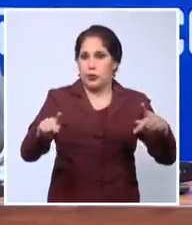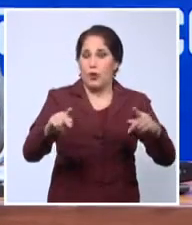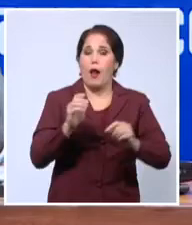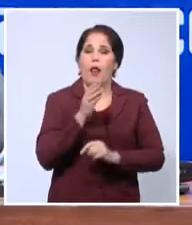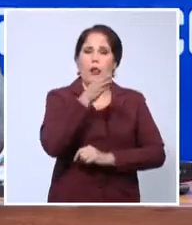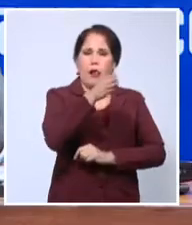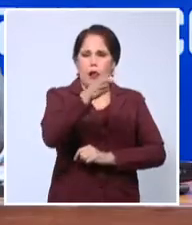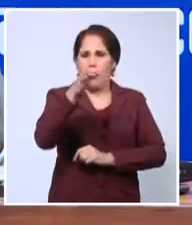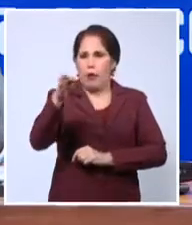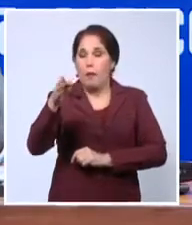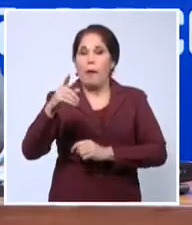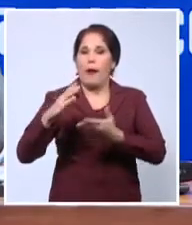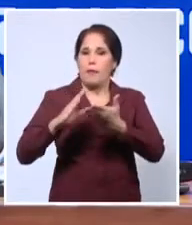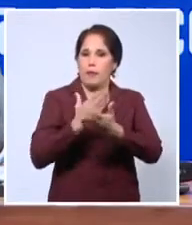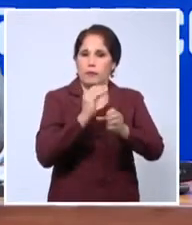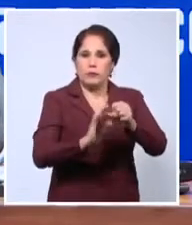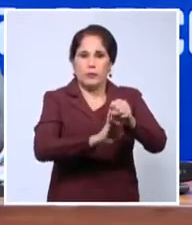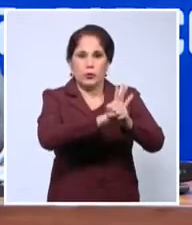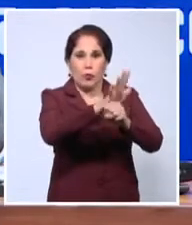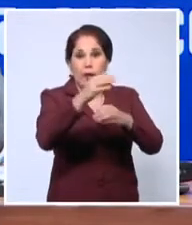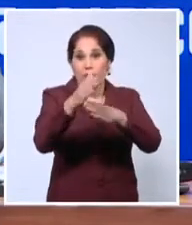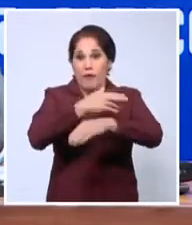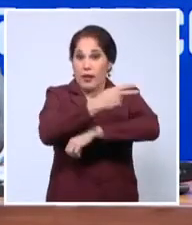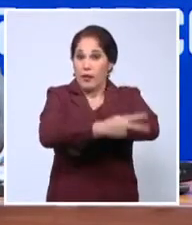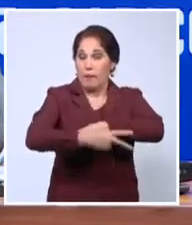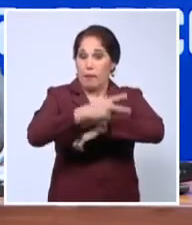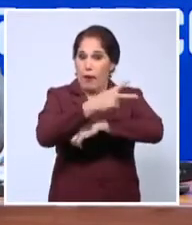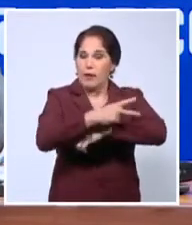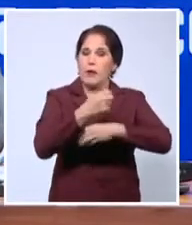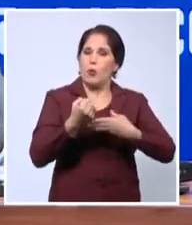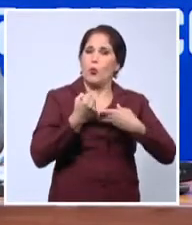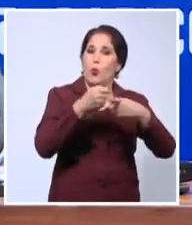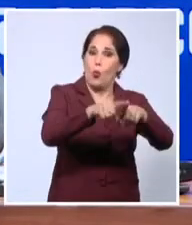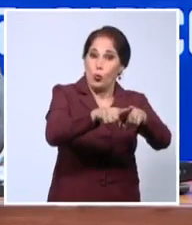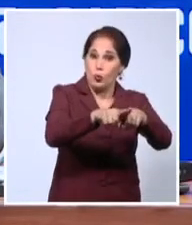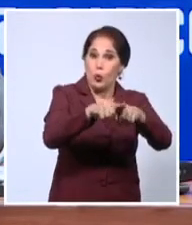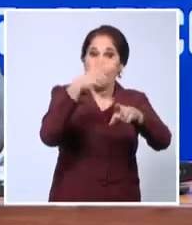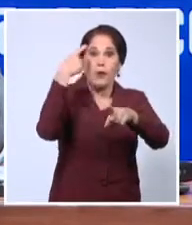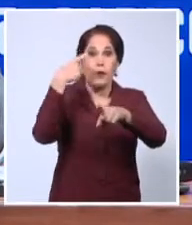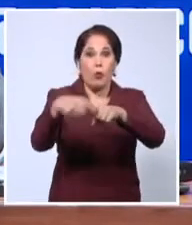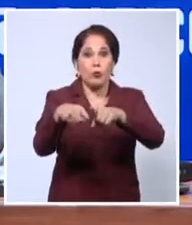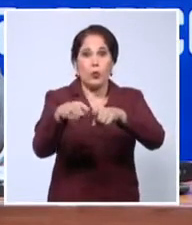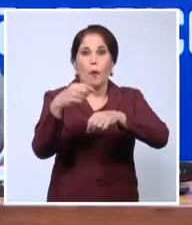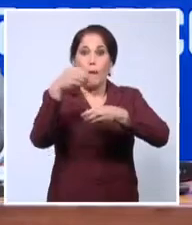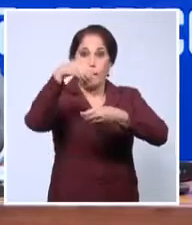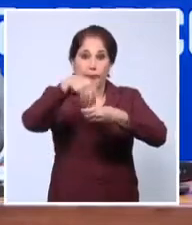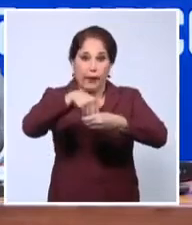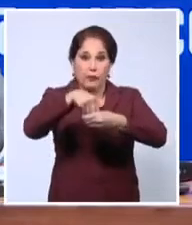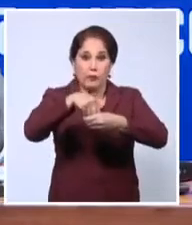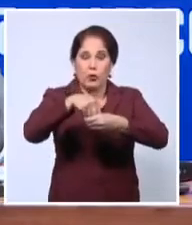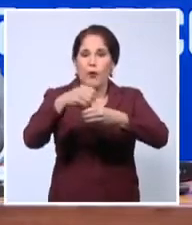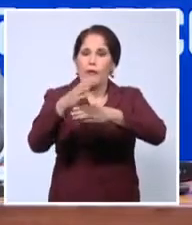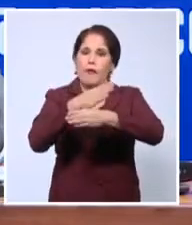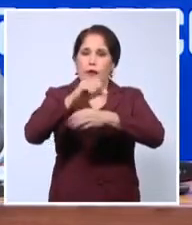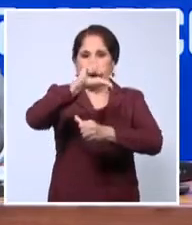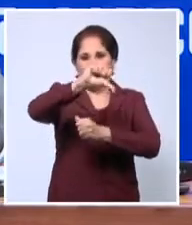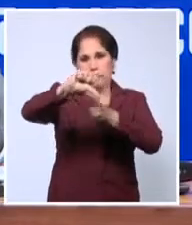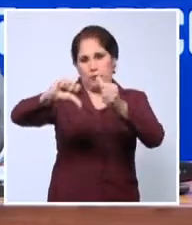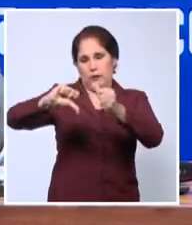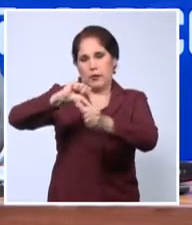que para combatir la COVID-19 se unieron a los que prestaban servicios en países y territorios del Caribe.